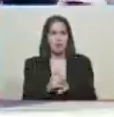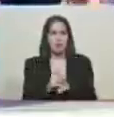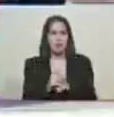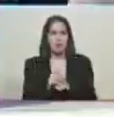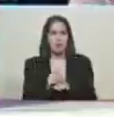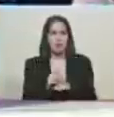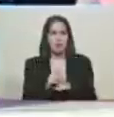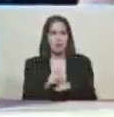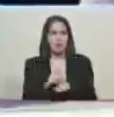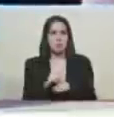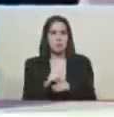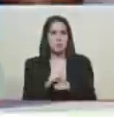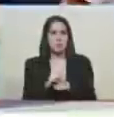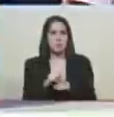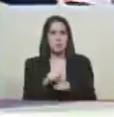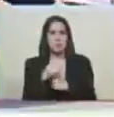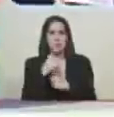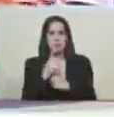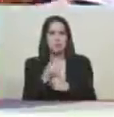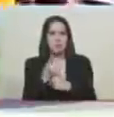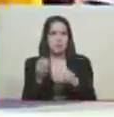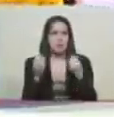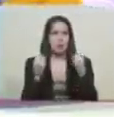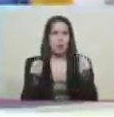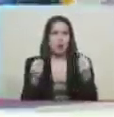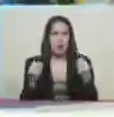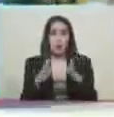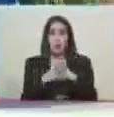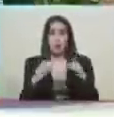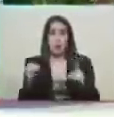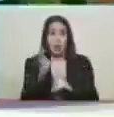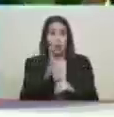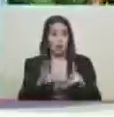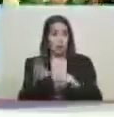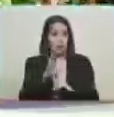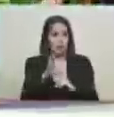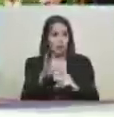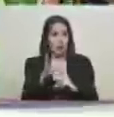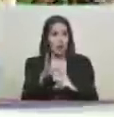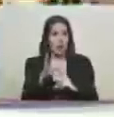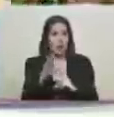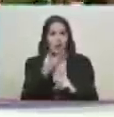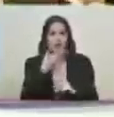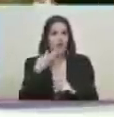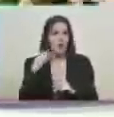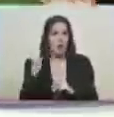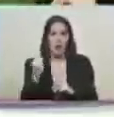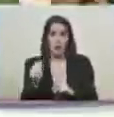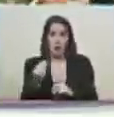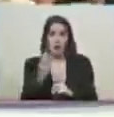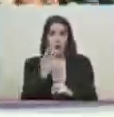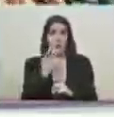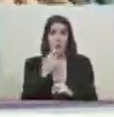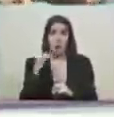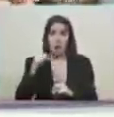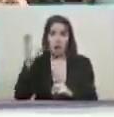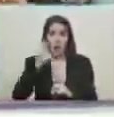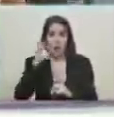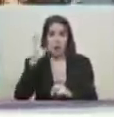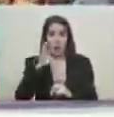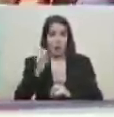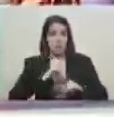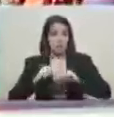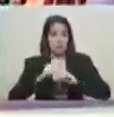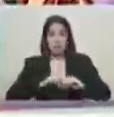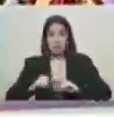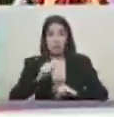Bueno, presidente, aquí está toda la expresión cultural. Estos muchachos que, por ejemplo, en Caracas van a estar organizando